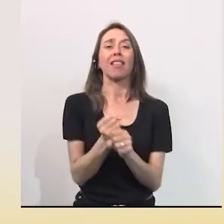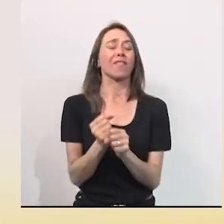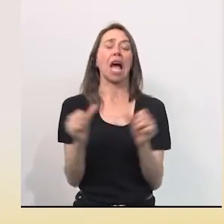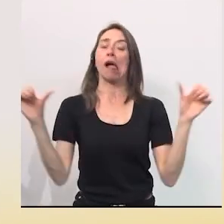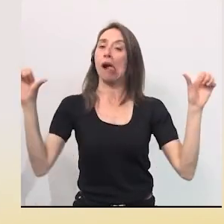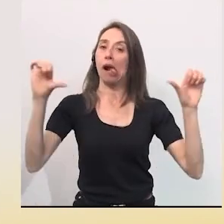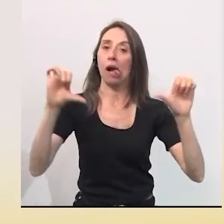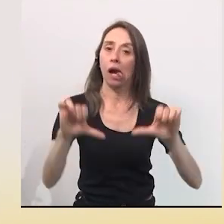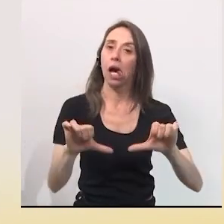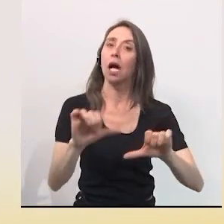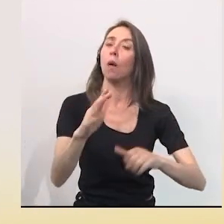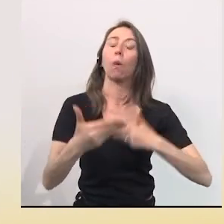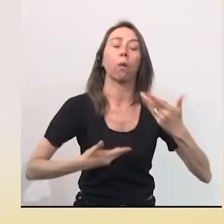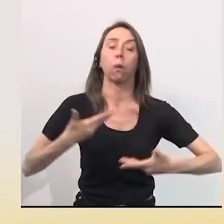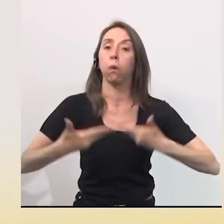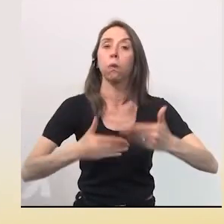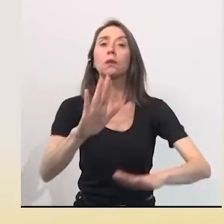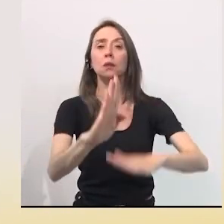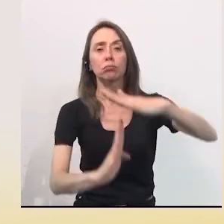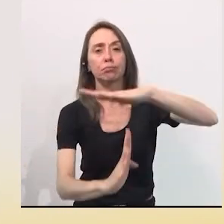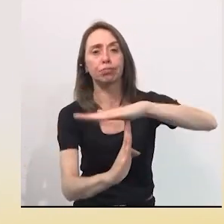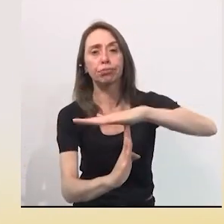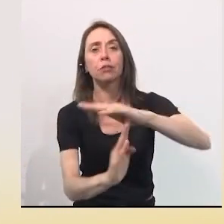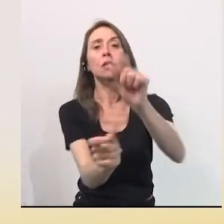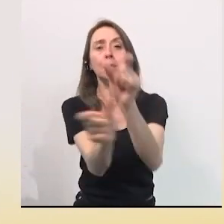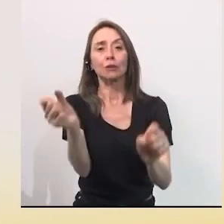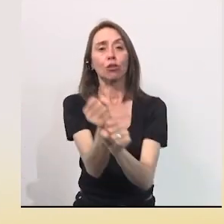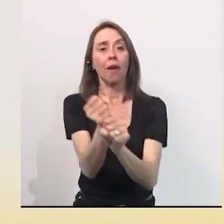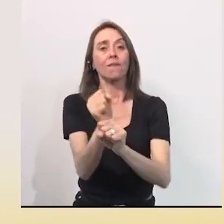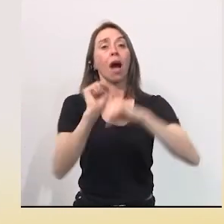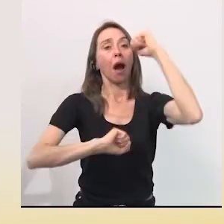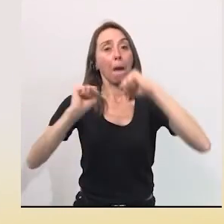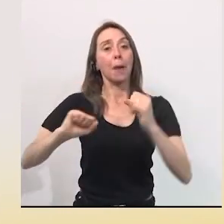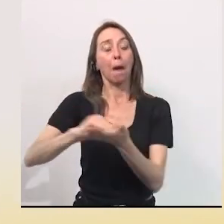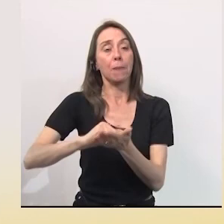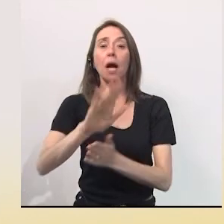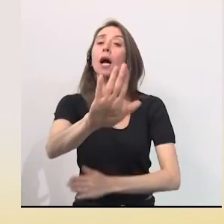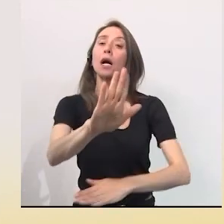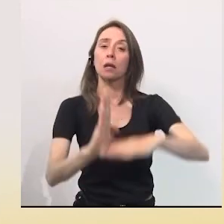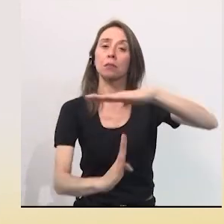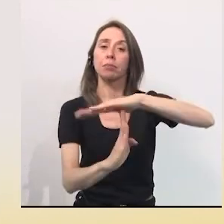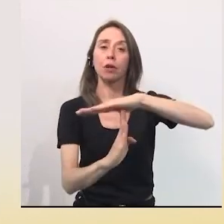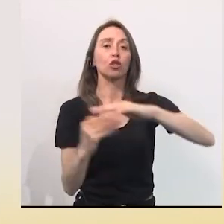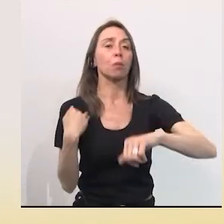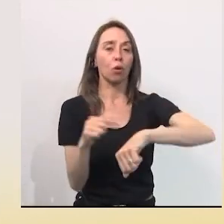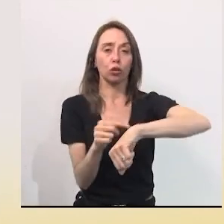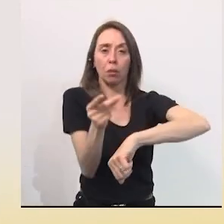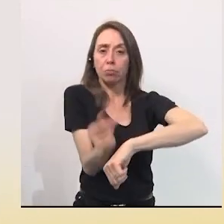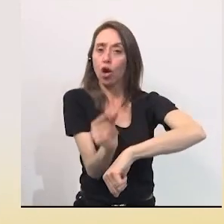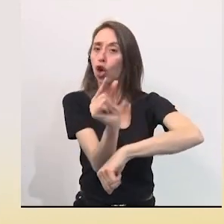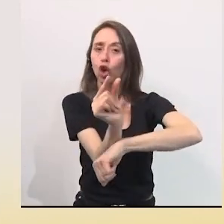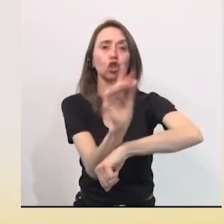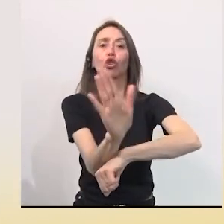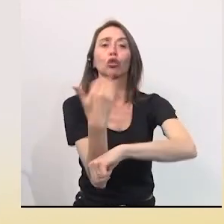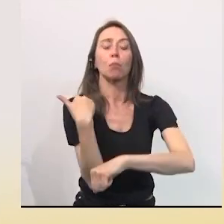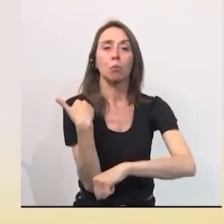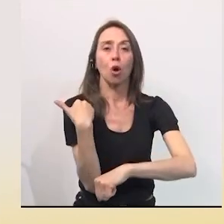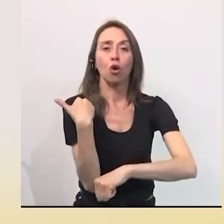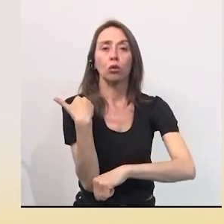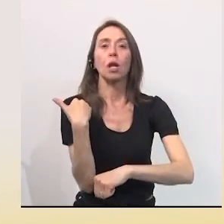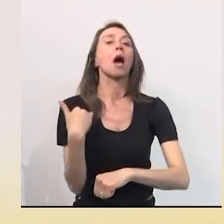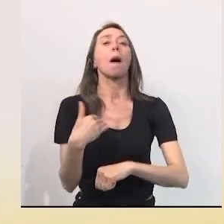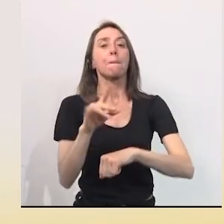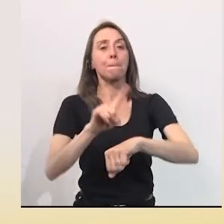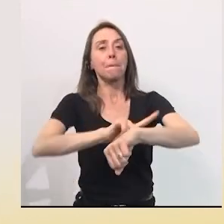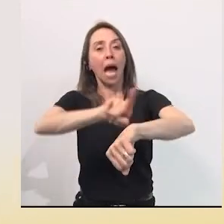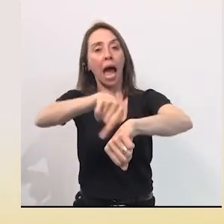empeorando y tenemos que parar. Nuestros empleados tienen que parar para descansos cortos,